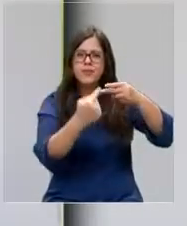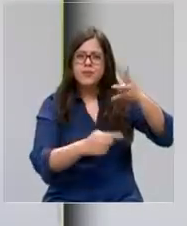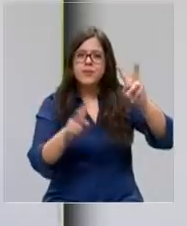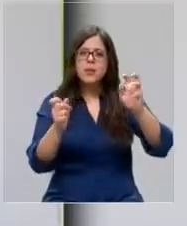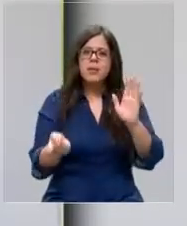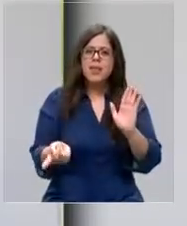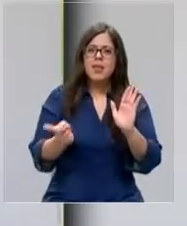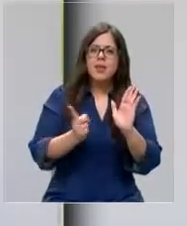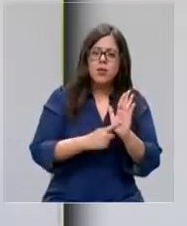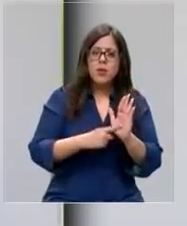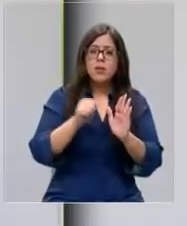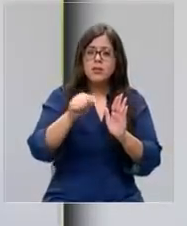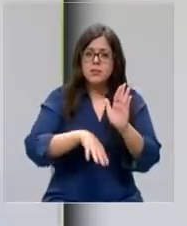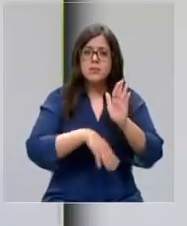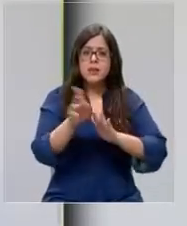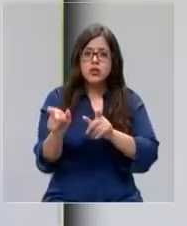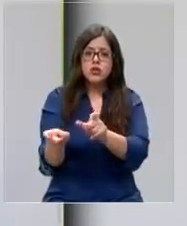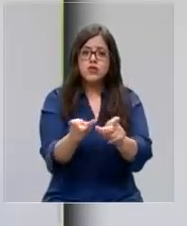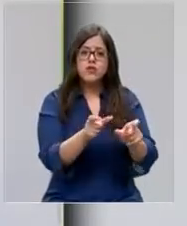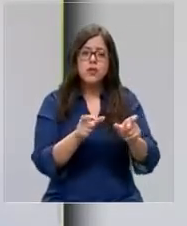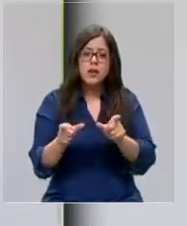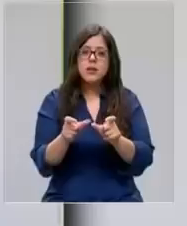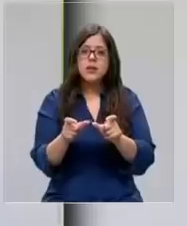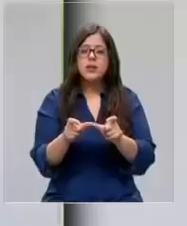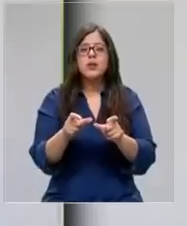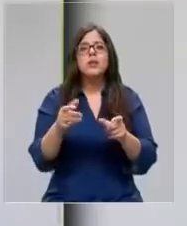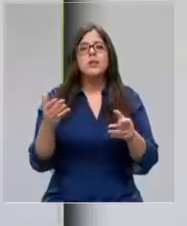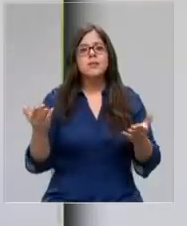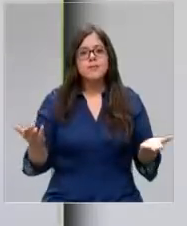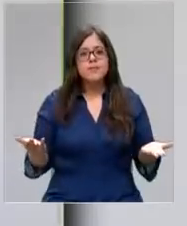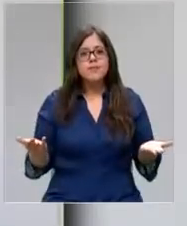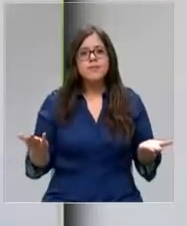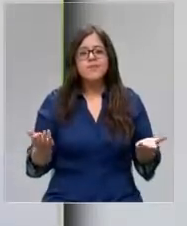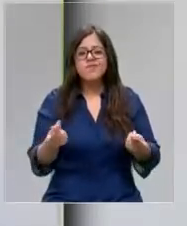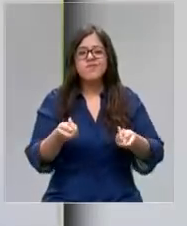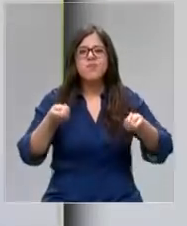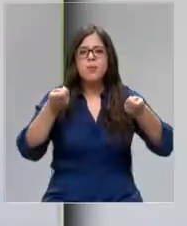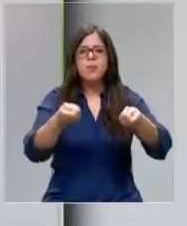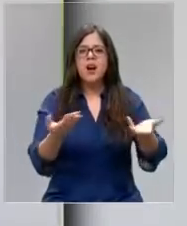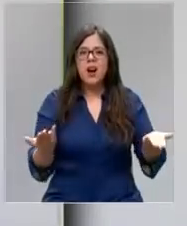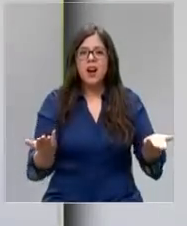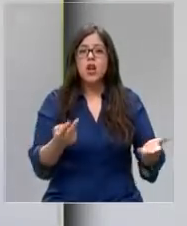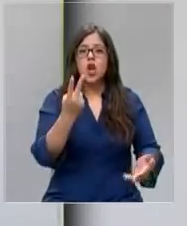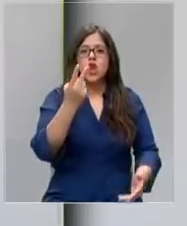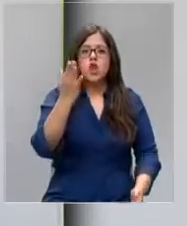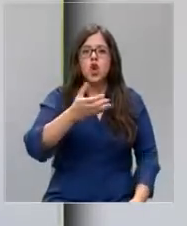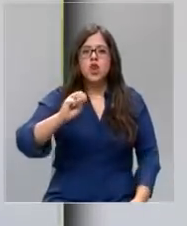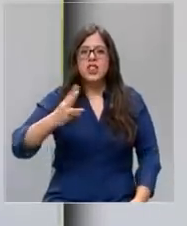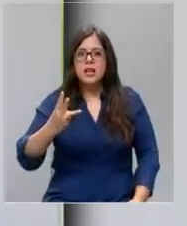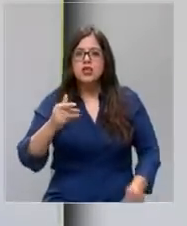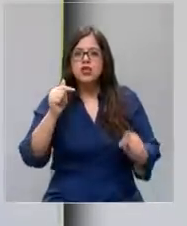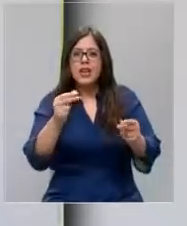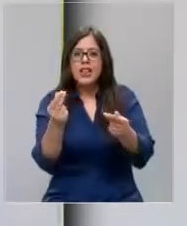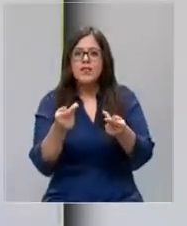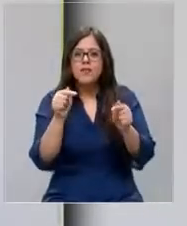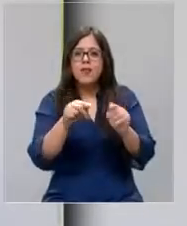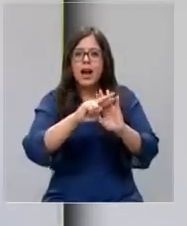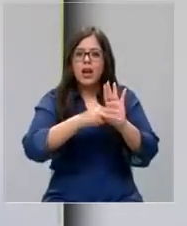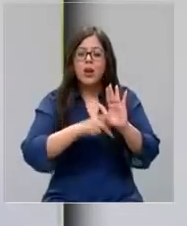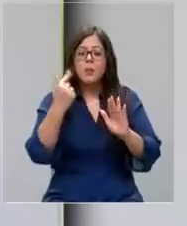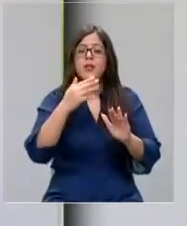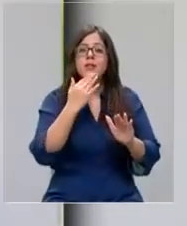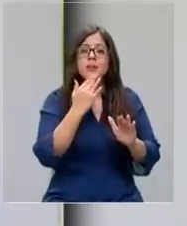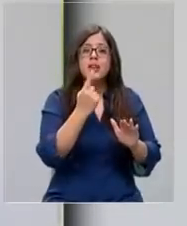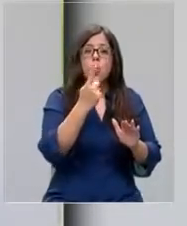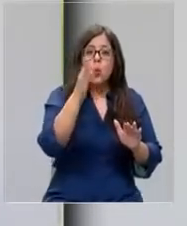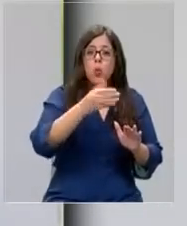tributarias y la mayor fiscalización, técnicamente o teóricamente lo que se va a financiar son los dos tercios del valor de la reforma. Y hay un tercio del